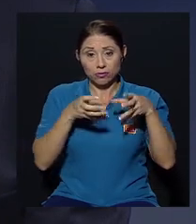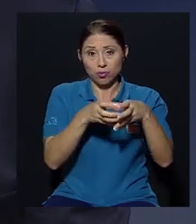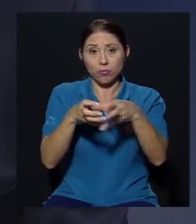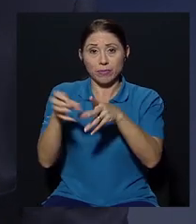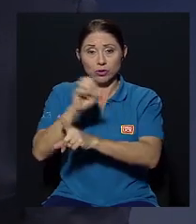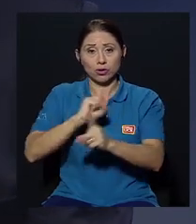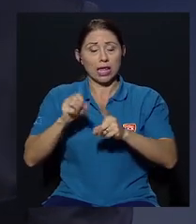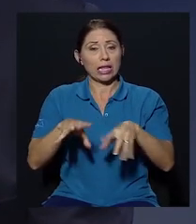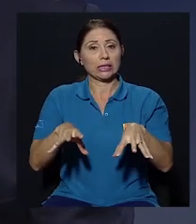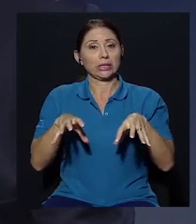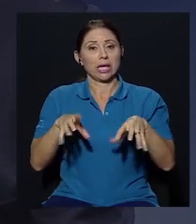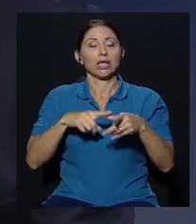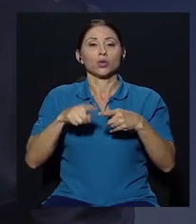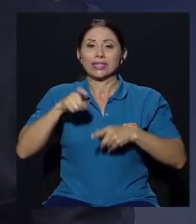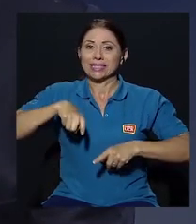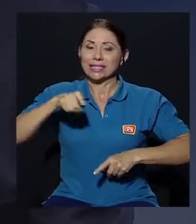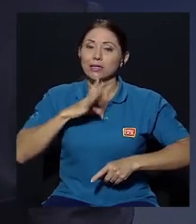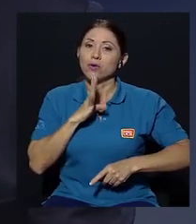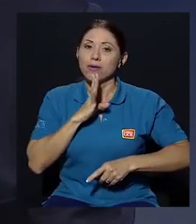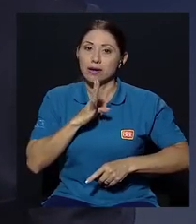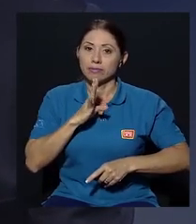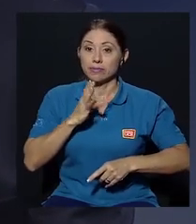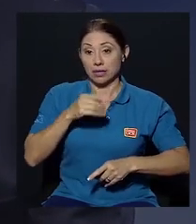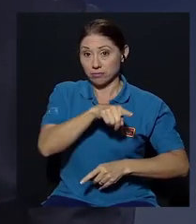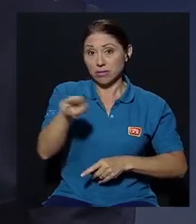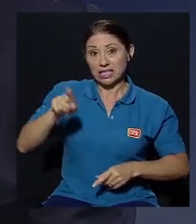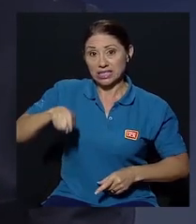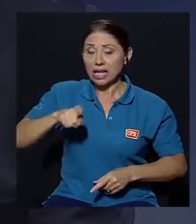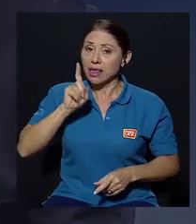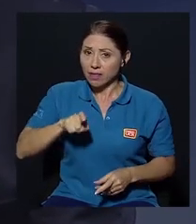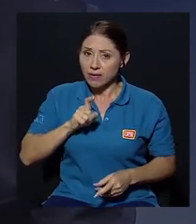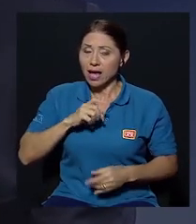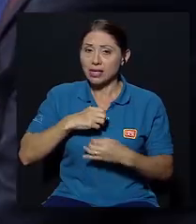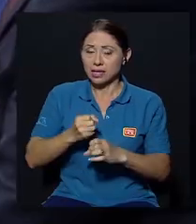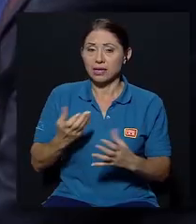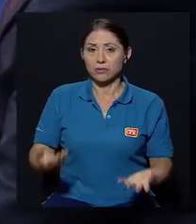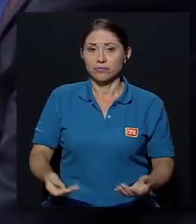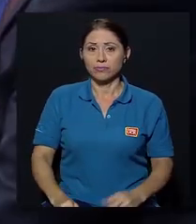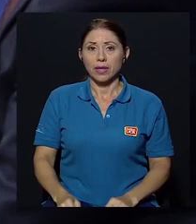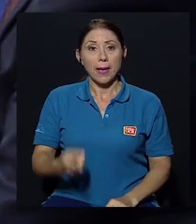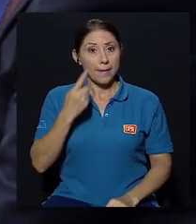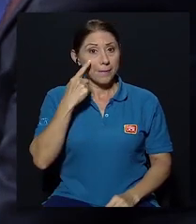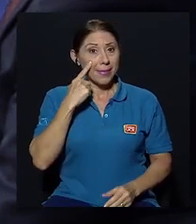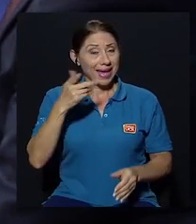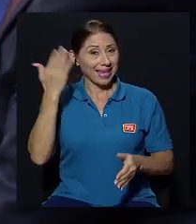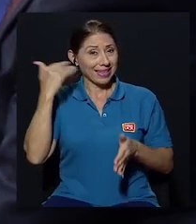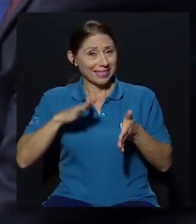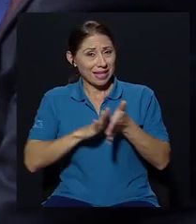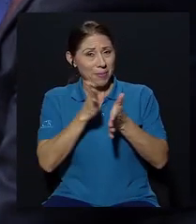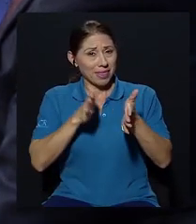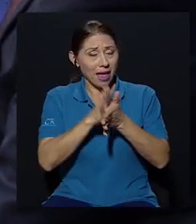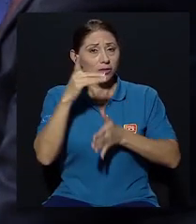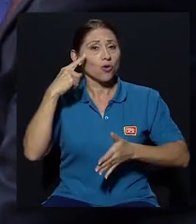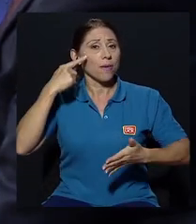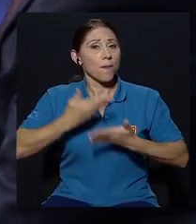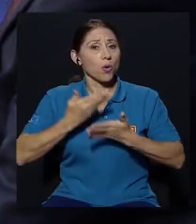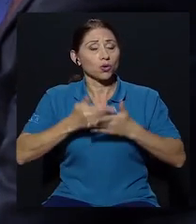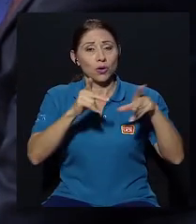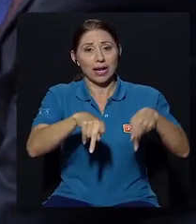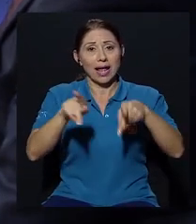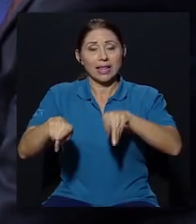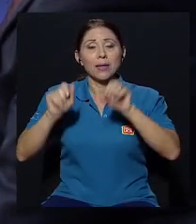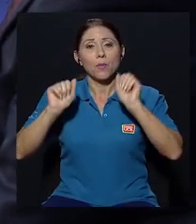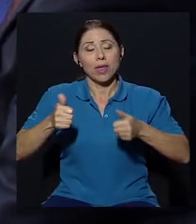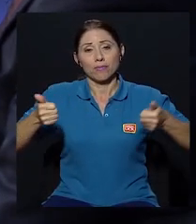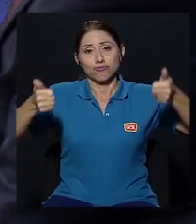es necesario que conversemos sobre ellas porque si son necesarias hay que hacerlas Vea que el cementazo demostró que la gente se puede poner de